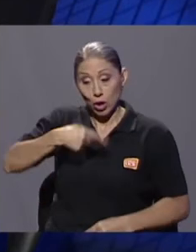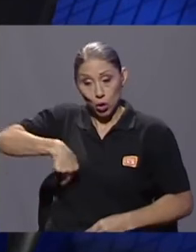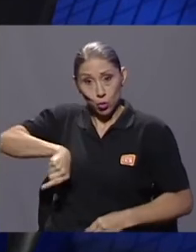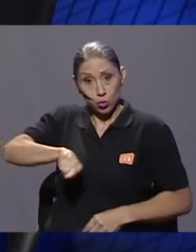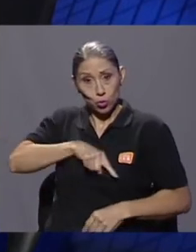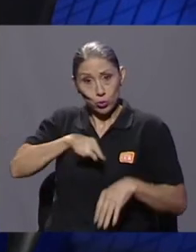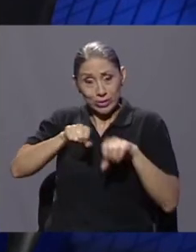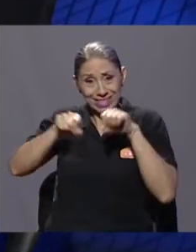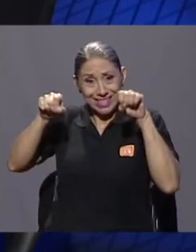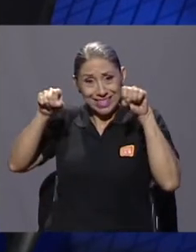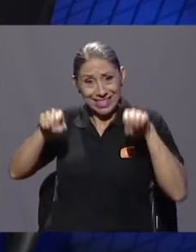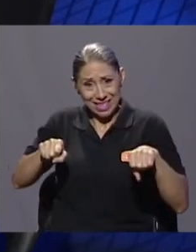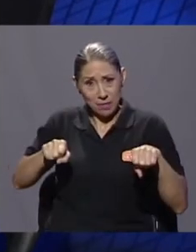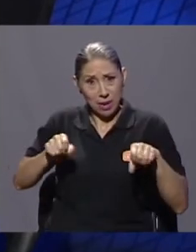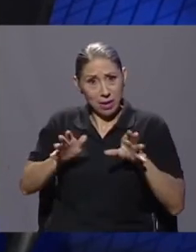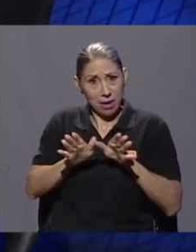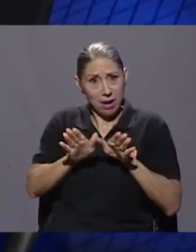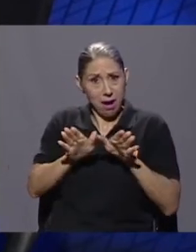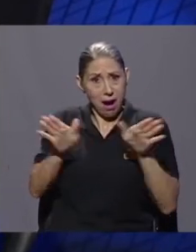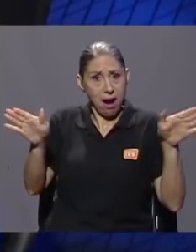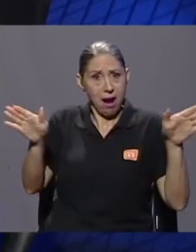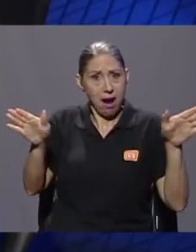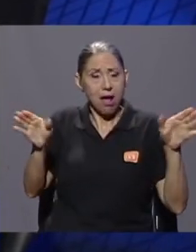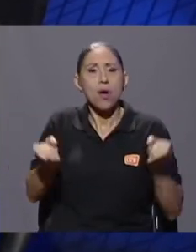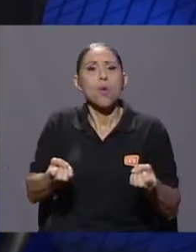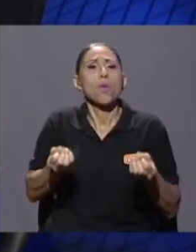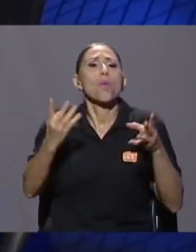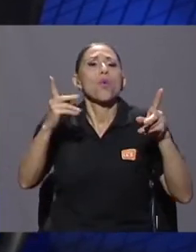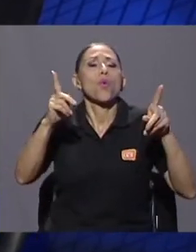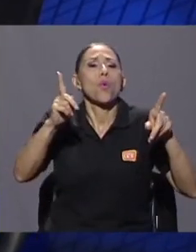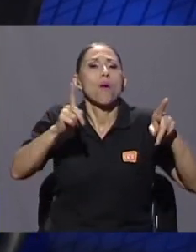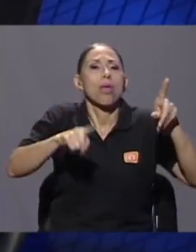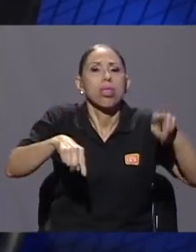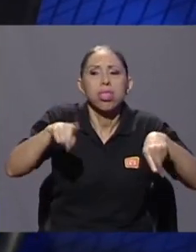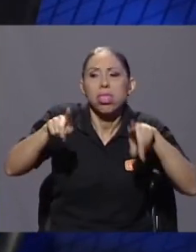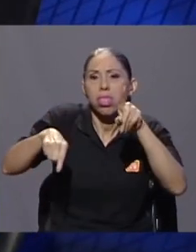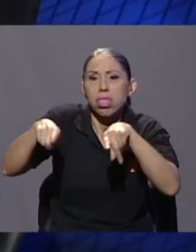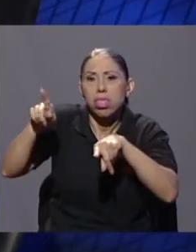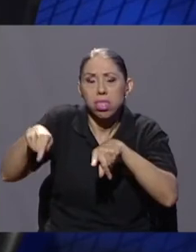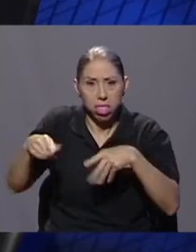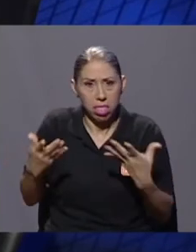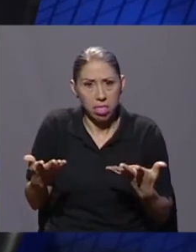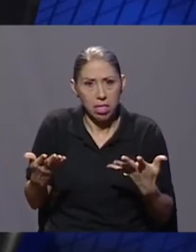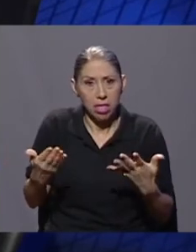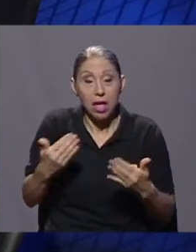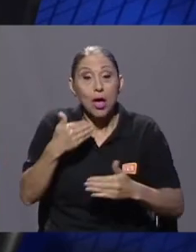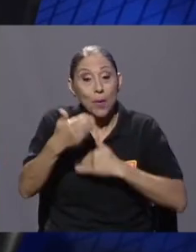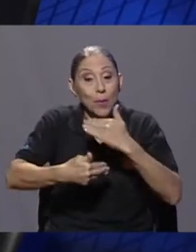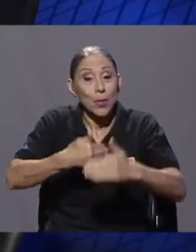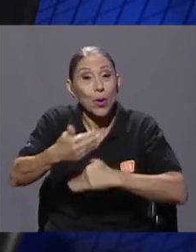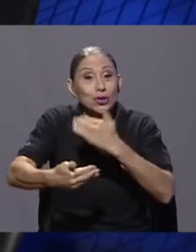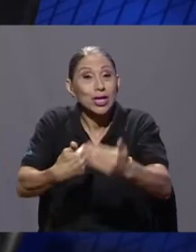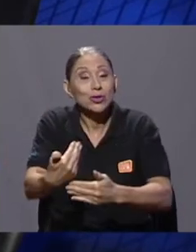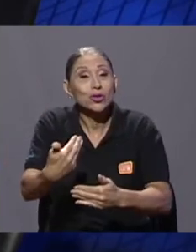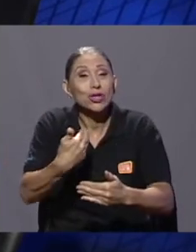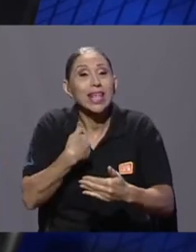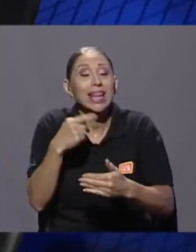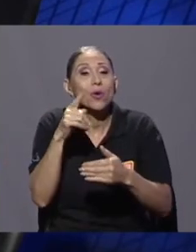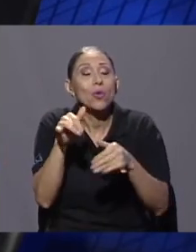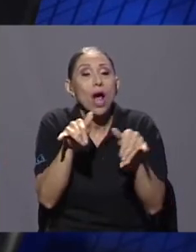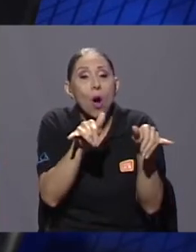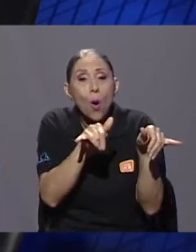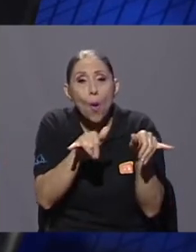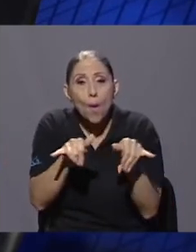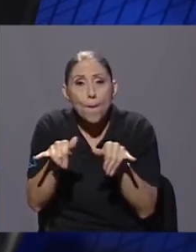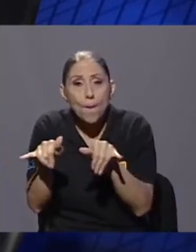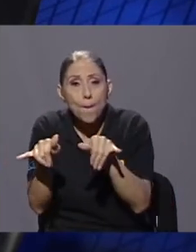somos muy diversos y hay una homologación de los procesos que no nos permite o que no le